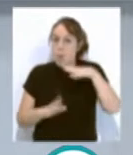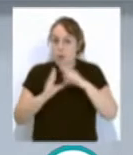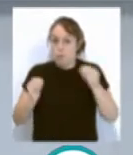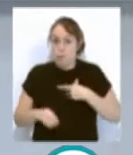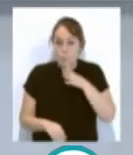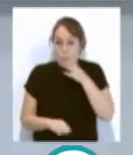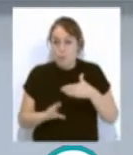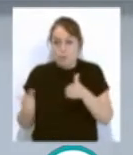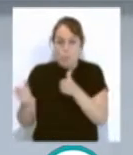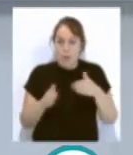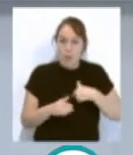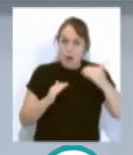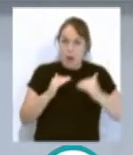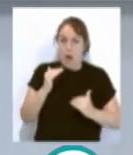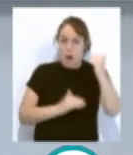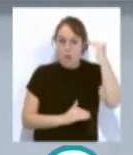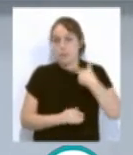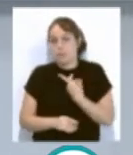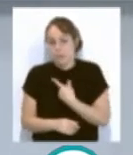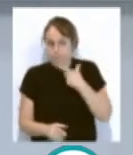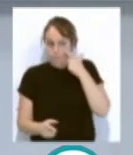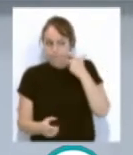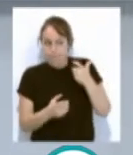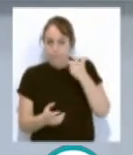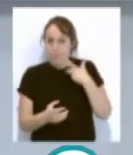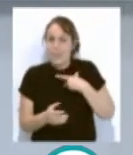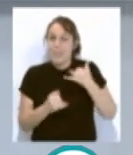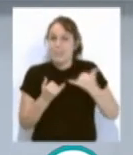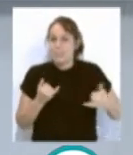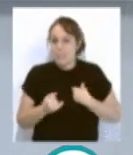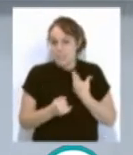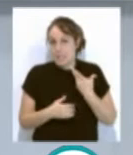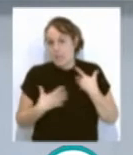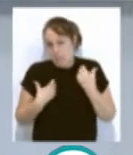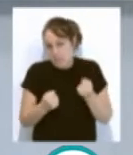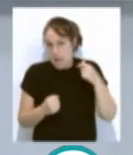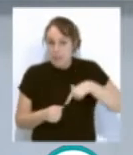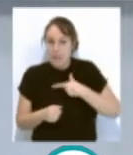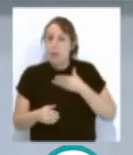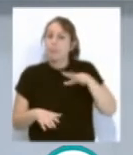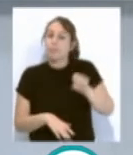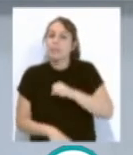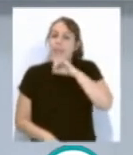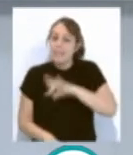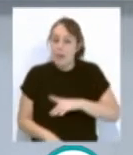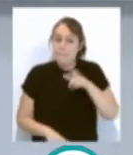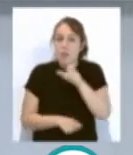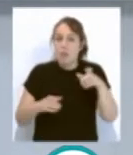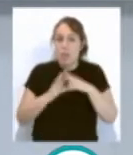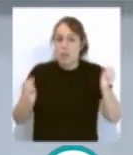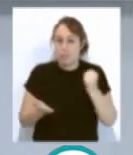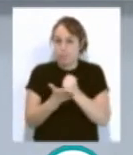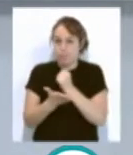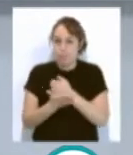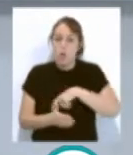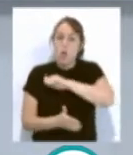marcada por la crisis sanitaria. Podrán acceder a esta medida cualquier persona empadronada en Andalucía y con la contratación de